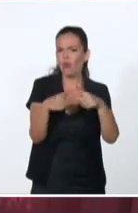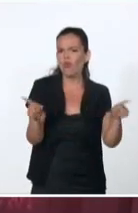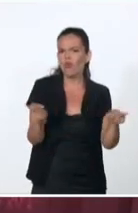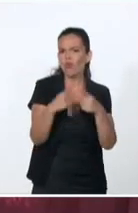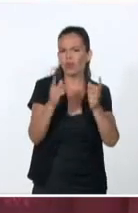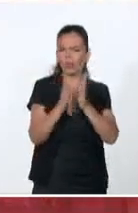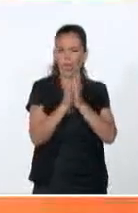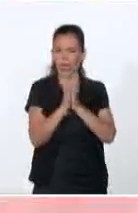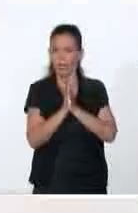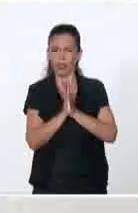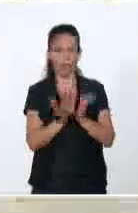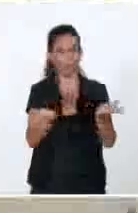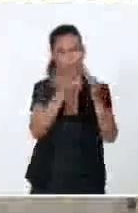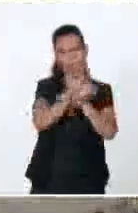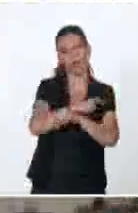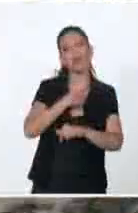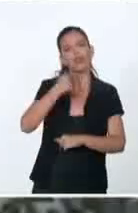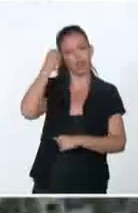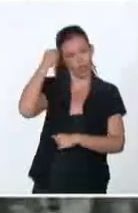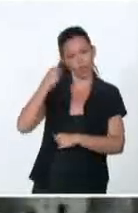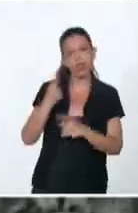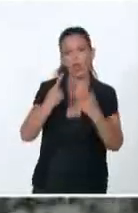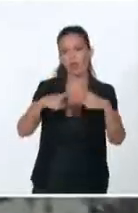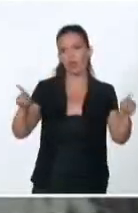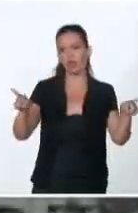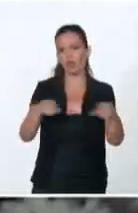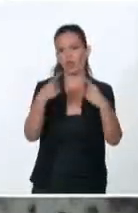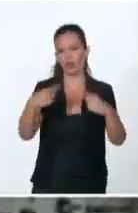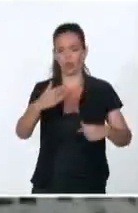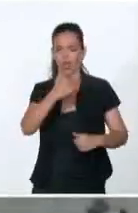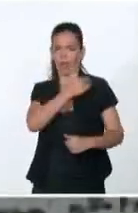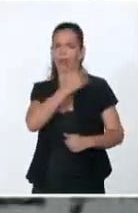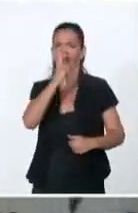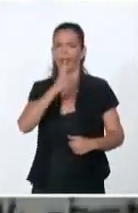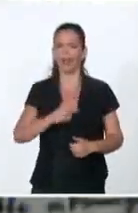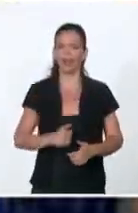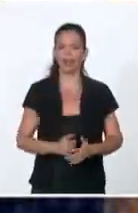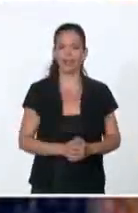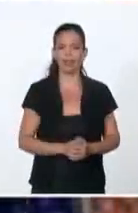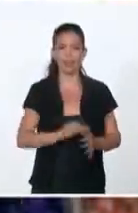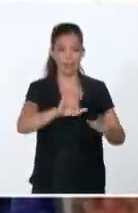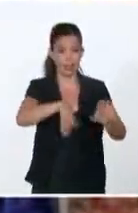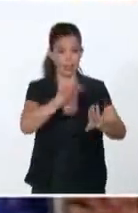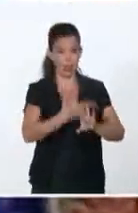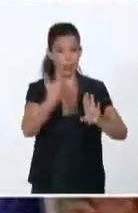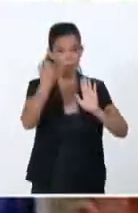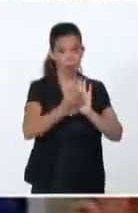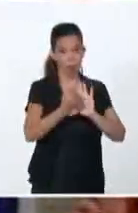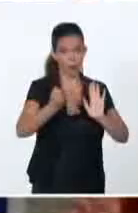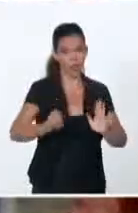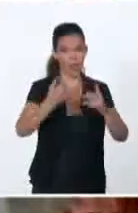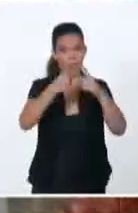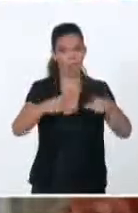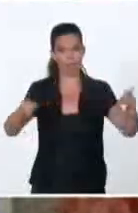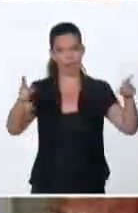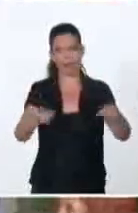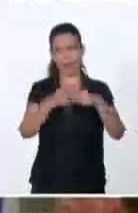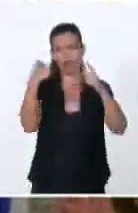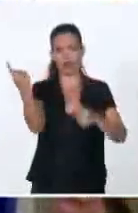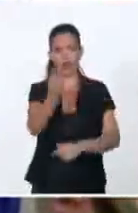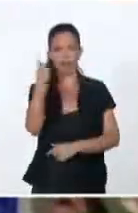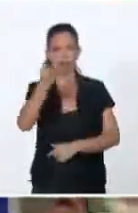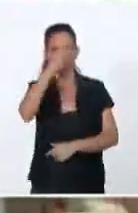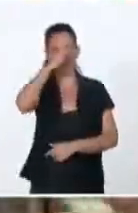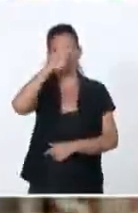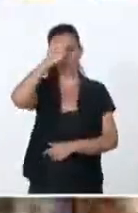sino que era una marcha militar. El himno de Bayamo se convirtió más tarde en el himno nacional de Cuba. La historia del himno